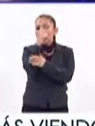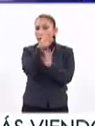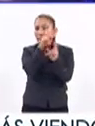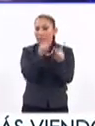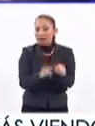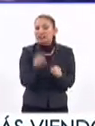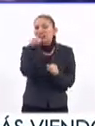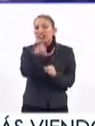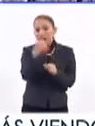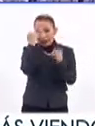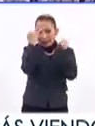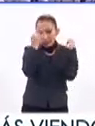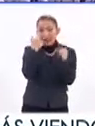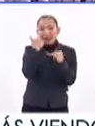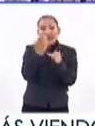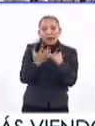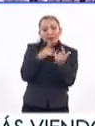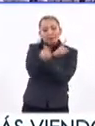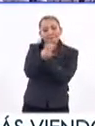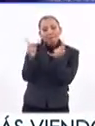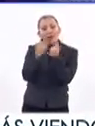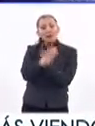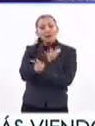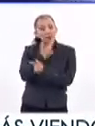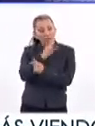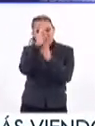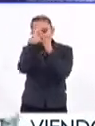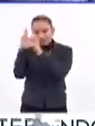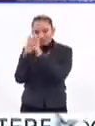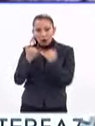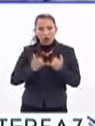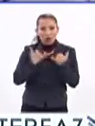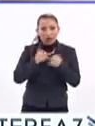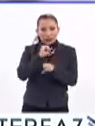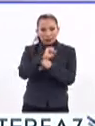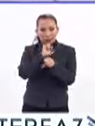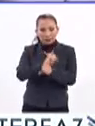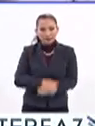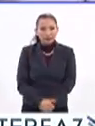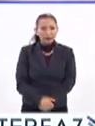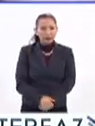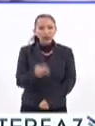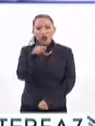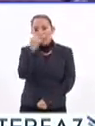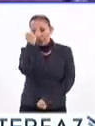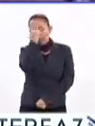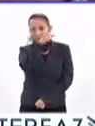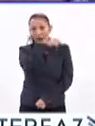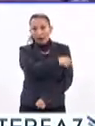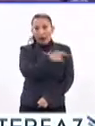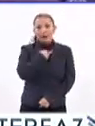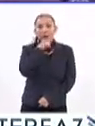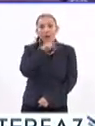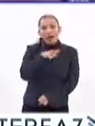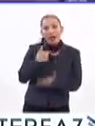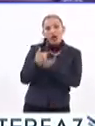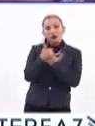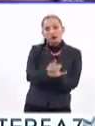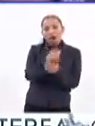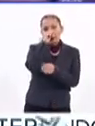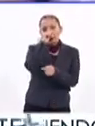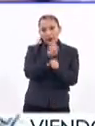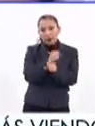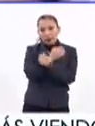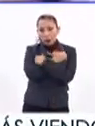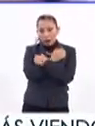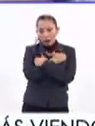Paz. Esta estrategia busca una convivencia sana y de respeto entre jóvenes de secundaria. Una iniciativa en la que también colaboran la